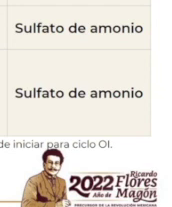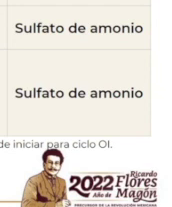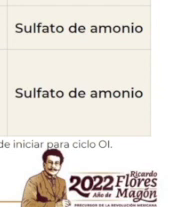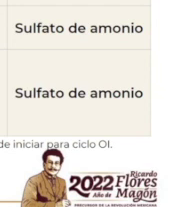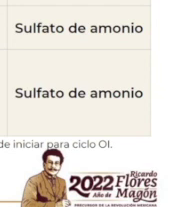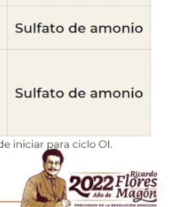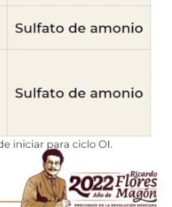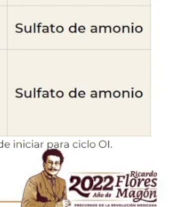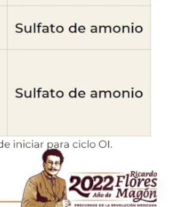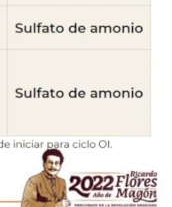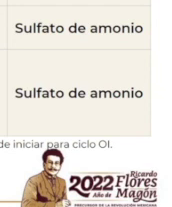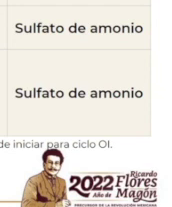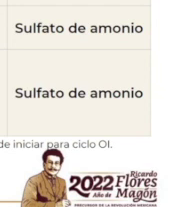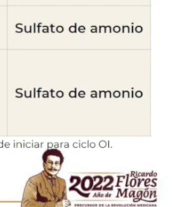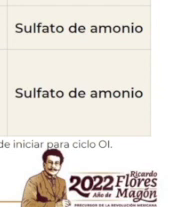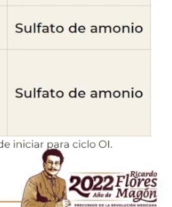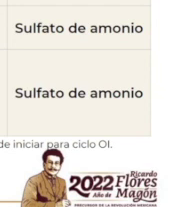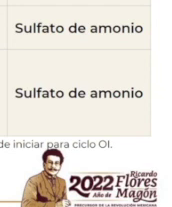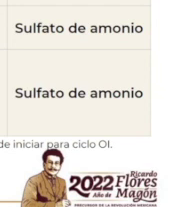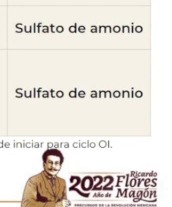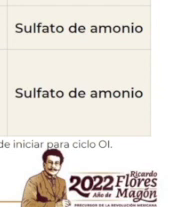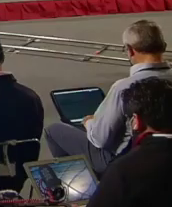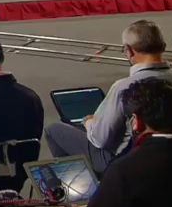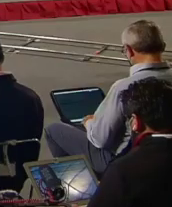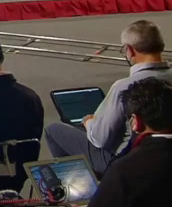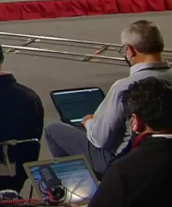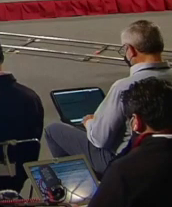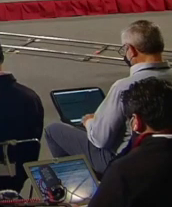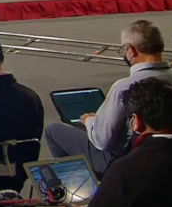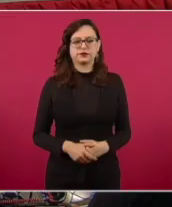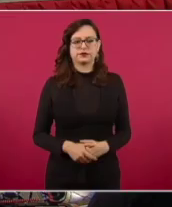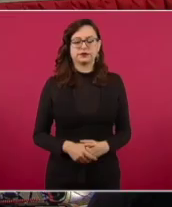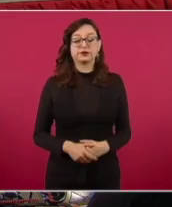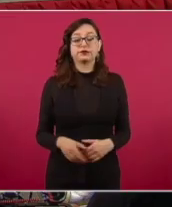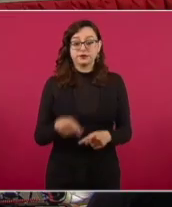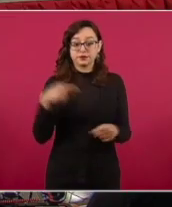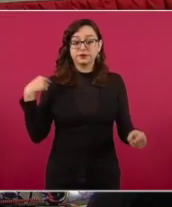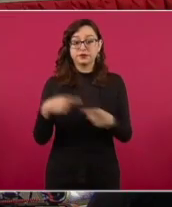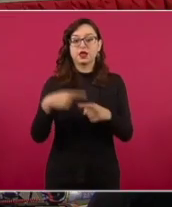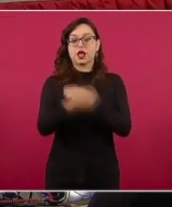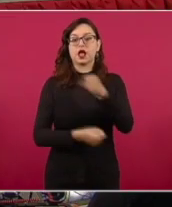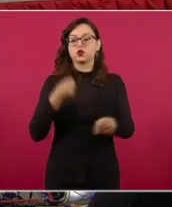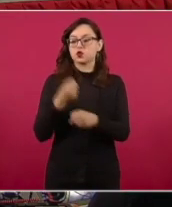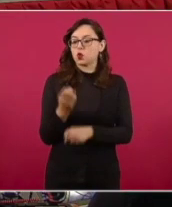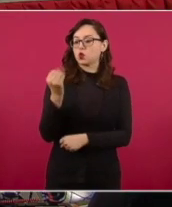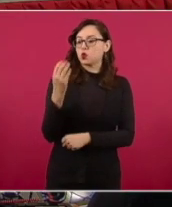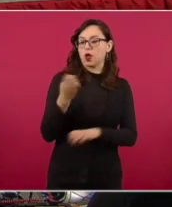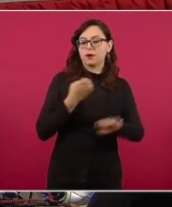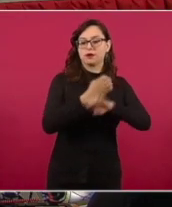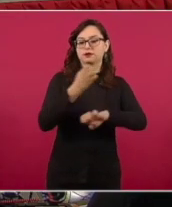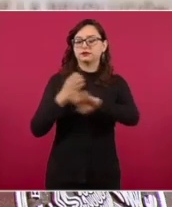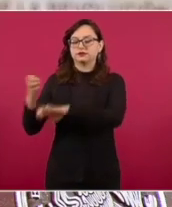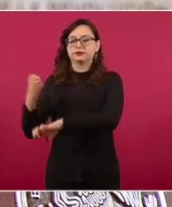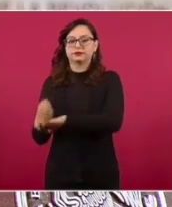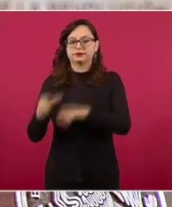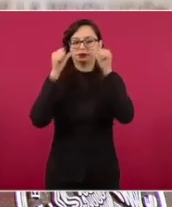todo el tiempo que lleva este gobierno y que en este año estamos atendiendo a nueve entidades y al menos pretendemos